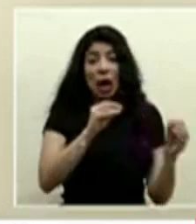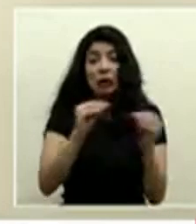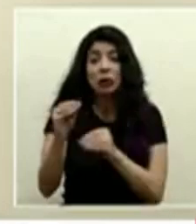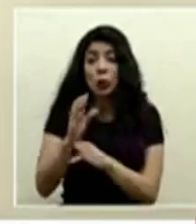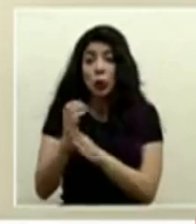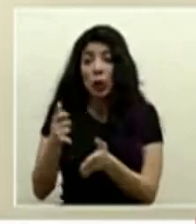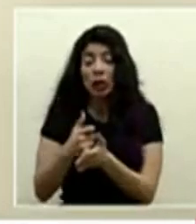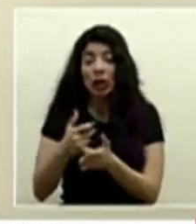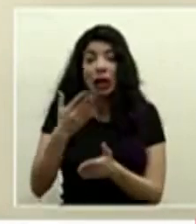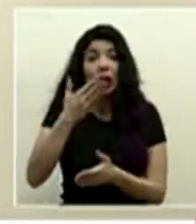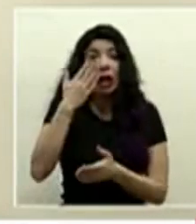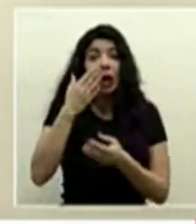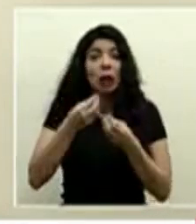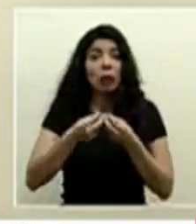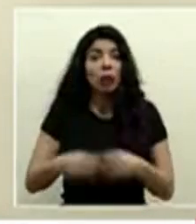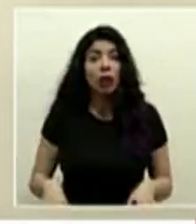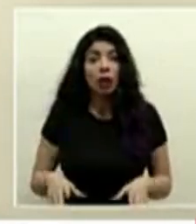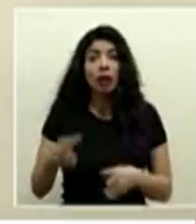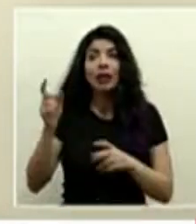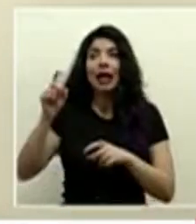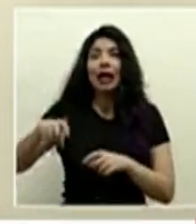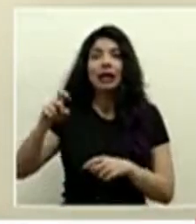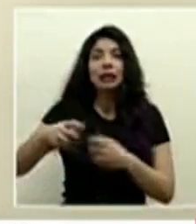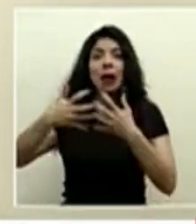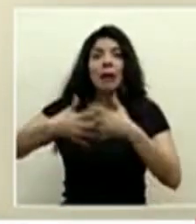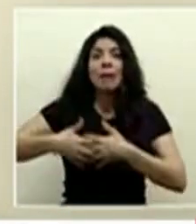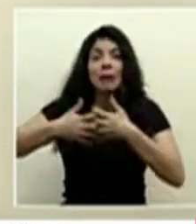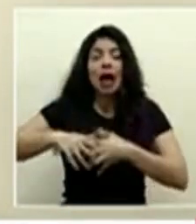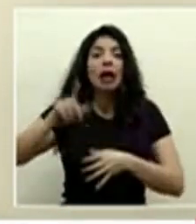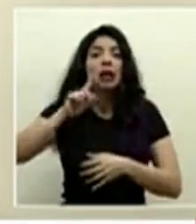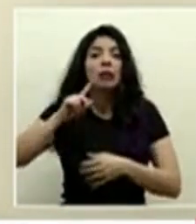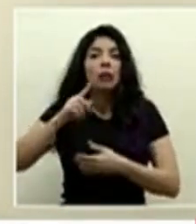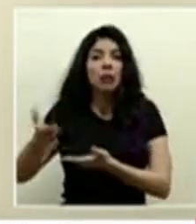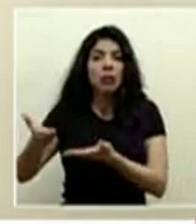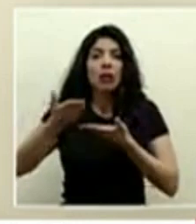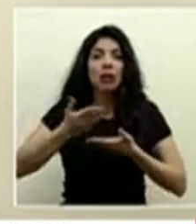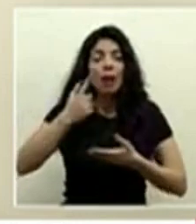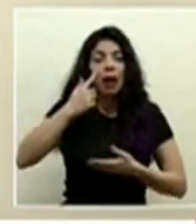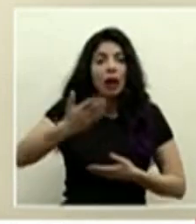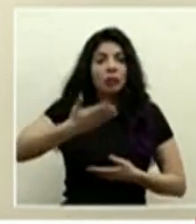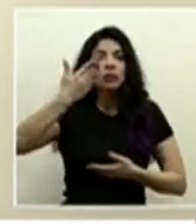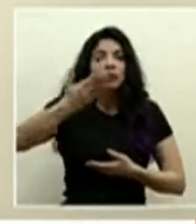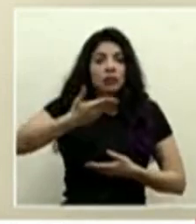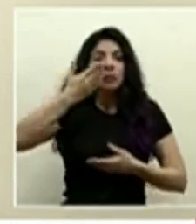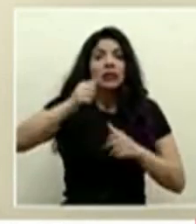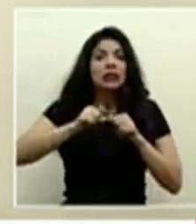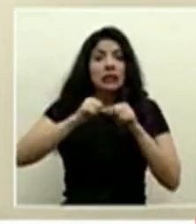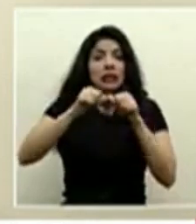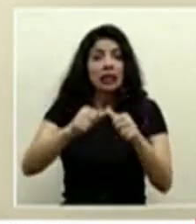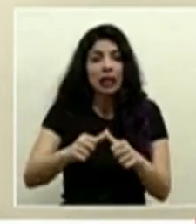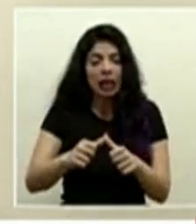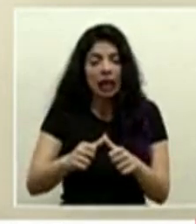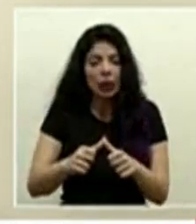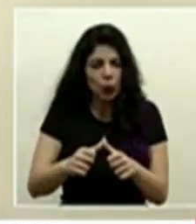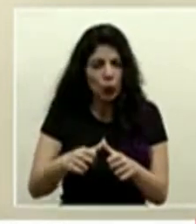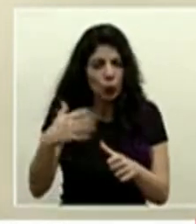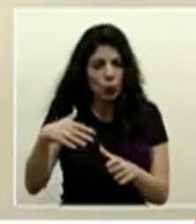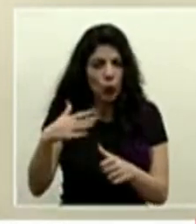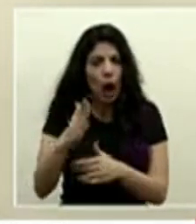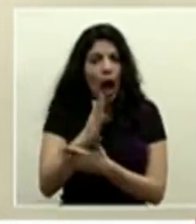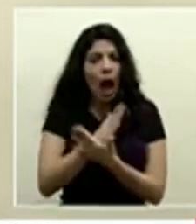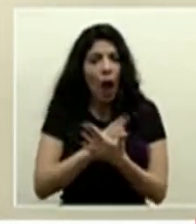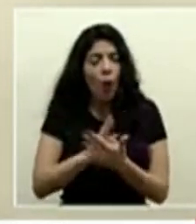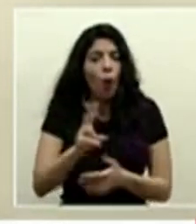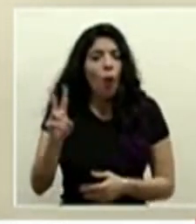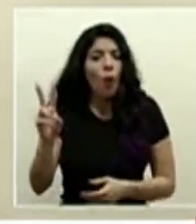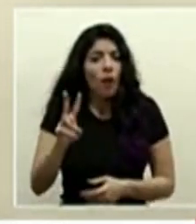claudicó respiratoriamente ocupa un respirador artificial para poder seguir viviendo pues aunque ya incluso como hemos dicho anteriormente